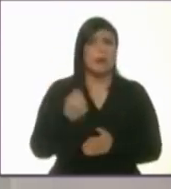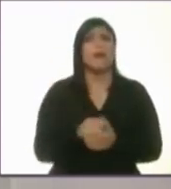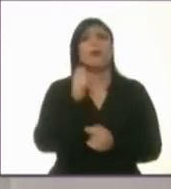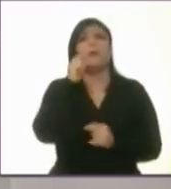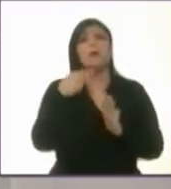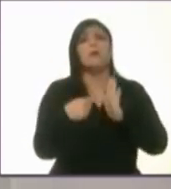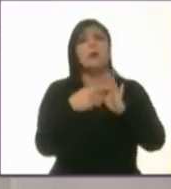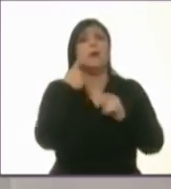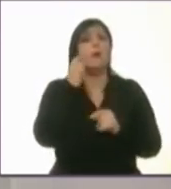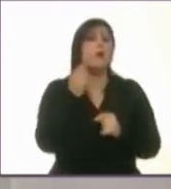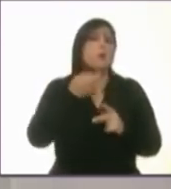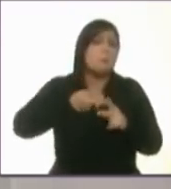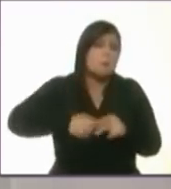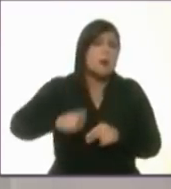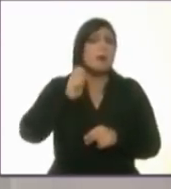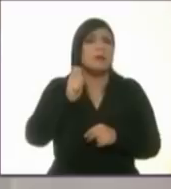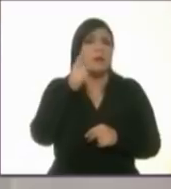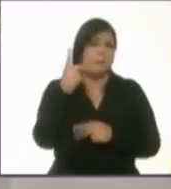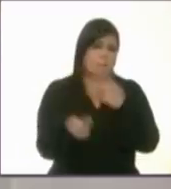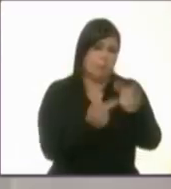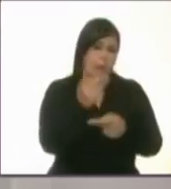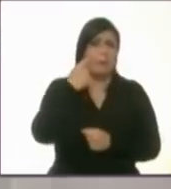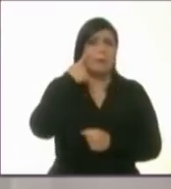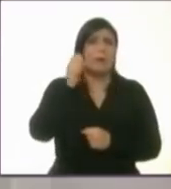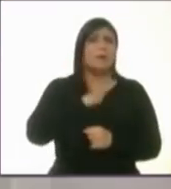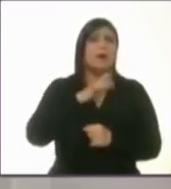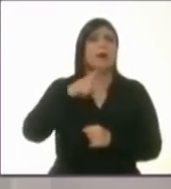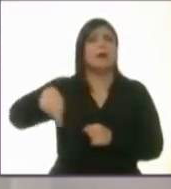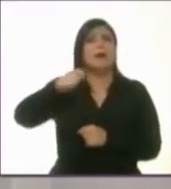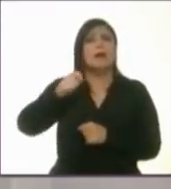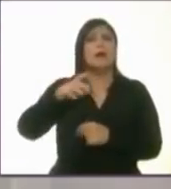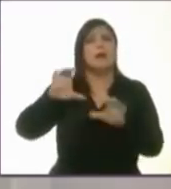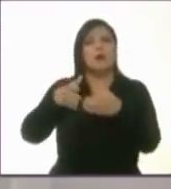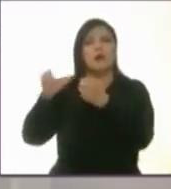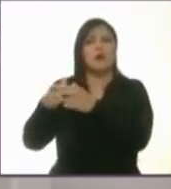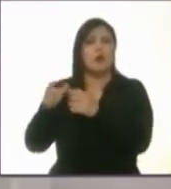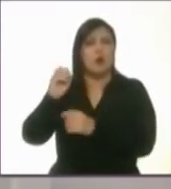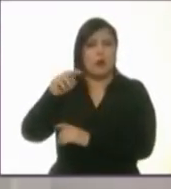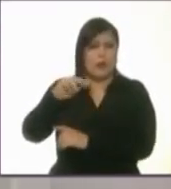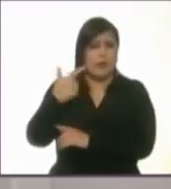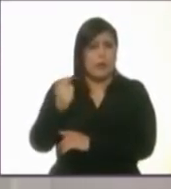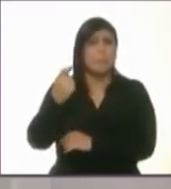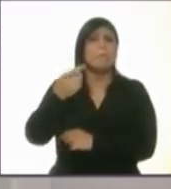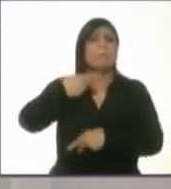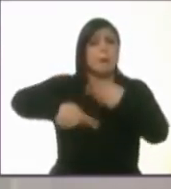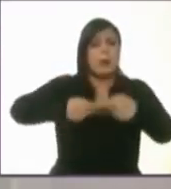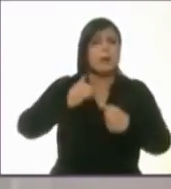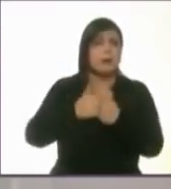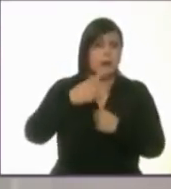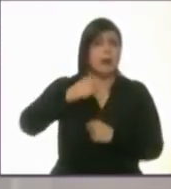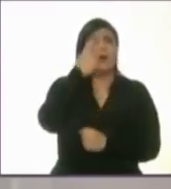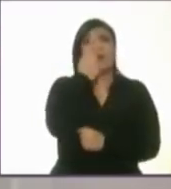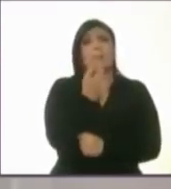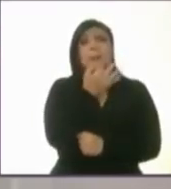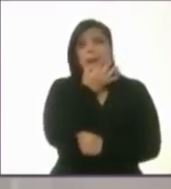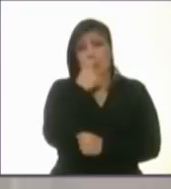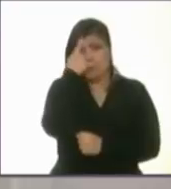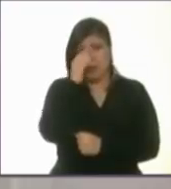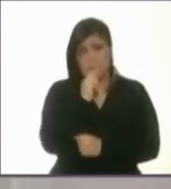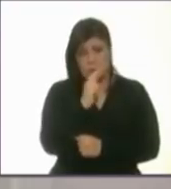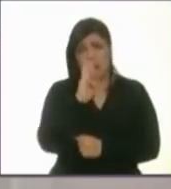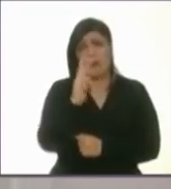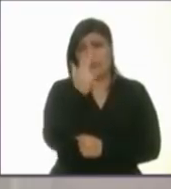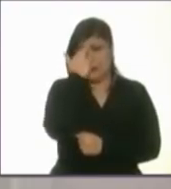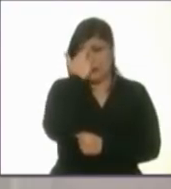que surgió de la información que se recibió de organizaciones de la sociedad civil. Tienen hasta un minuto para responder. Les